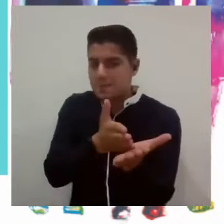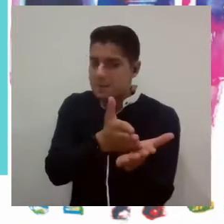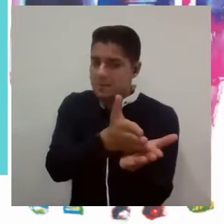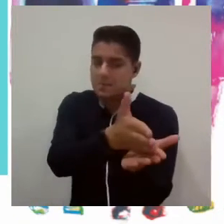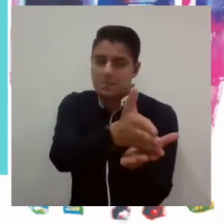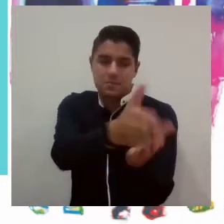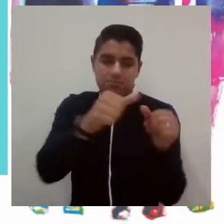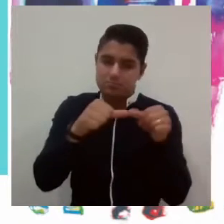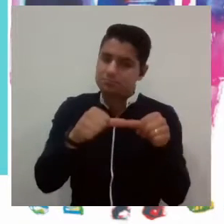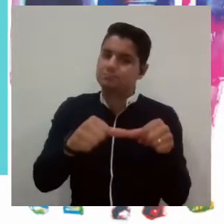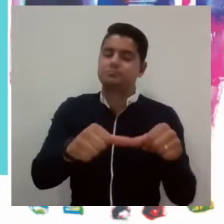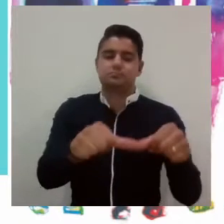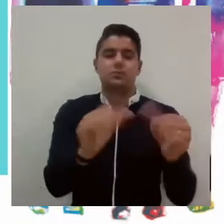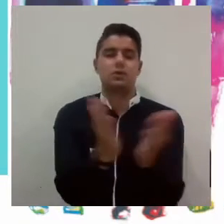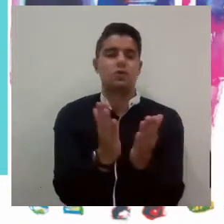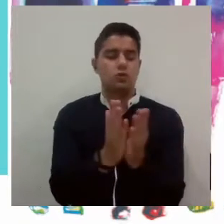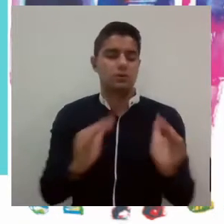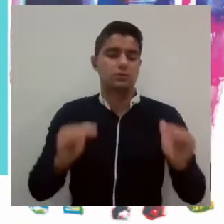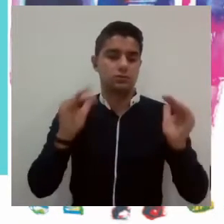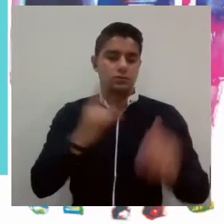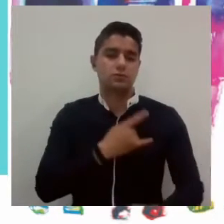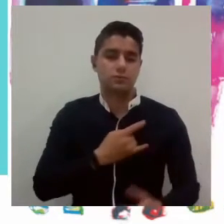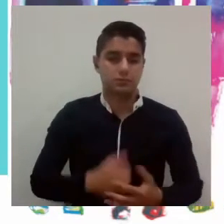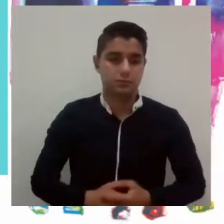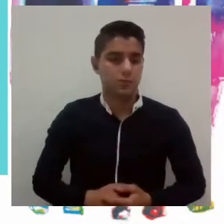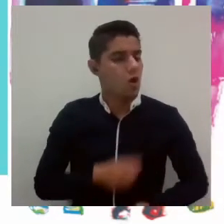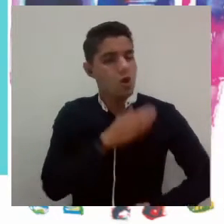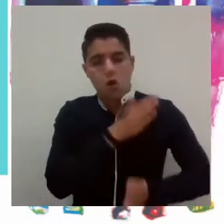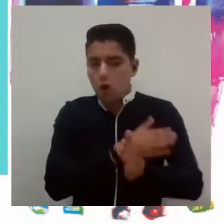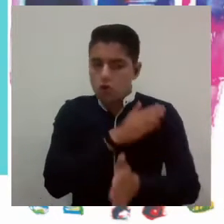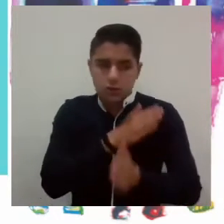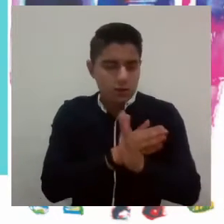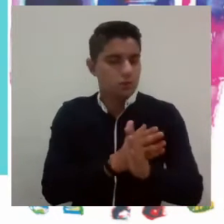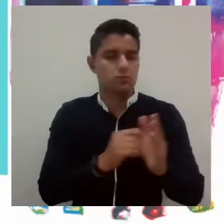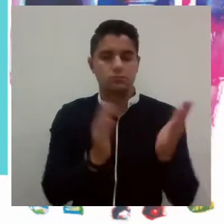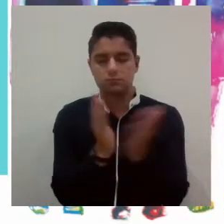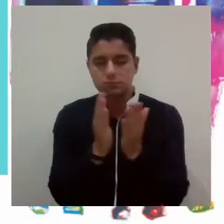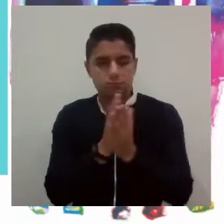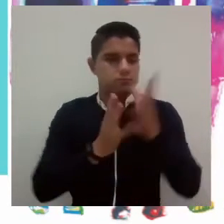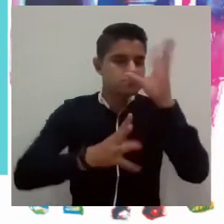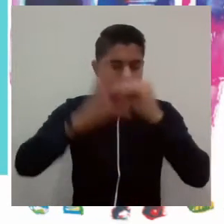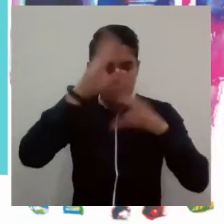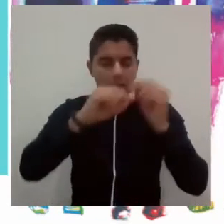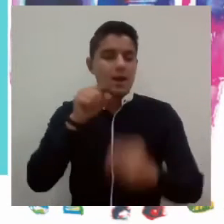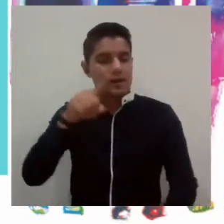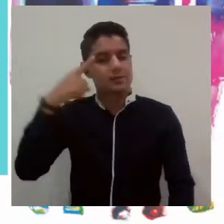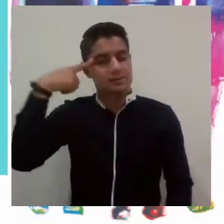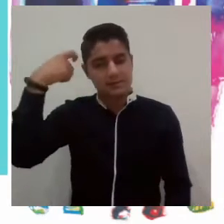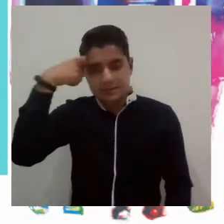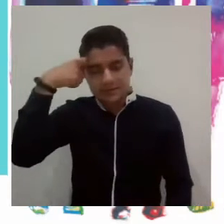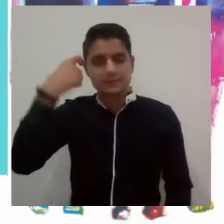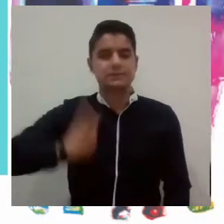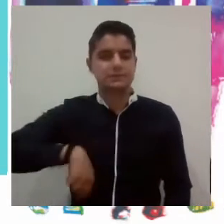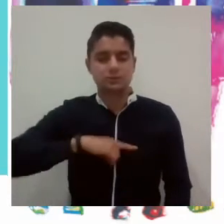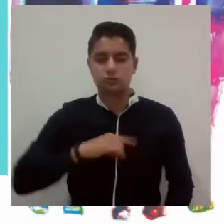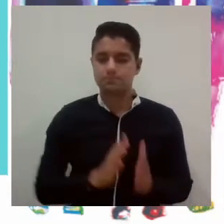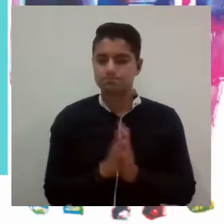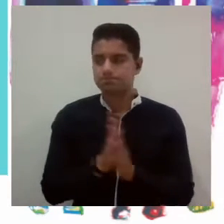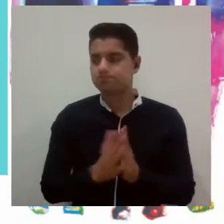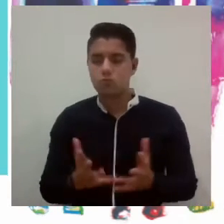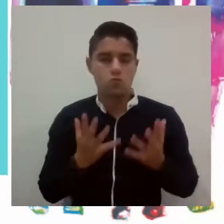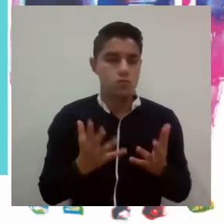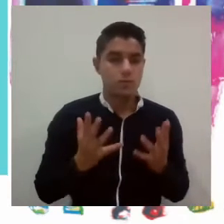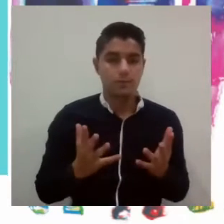permanecer en la educación superior. Darle la continuidad a sus estudios es parte del desafío que